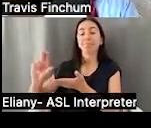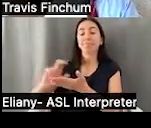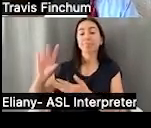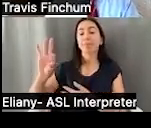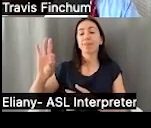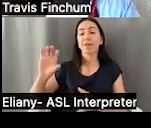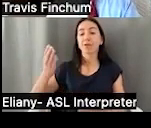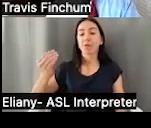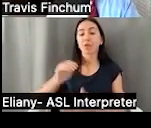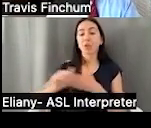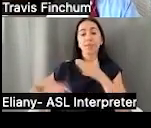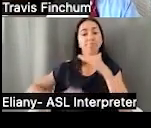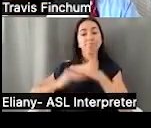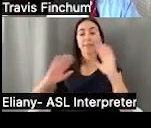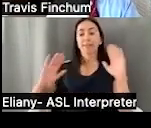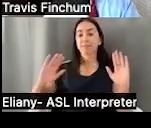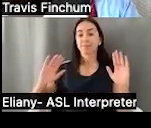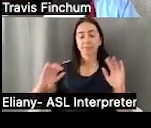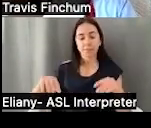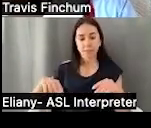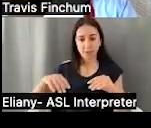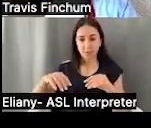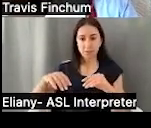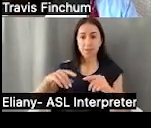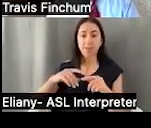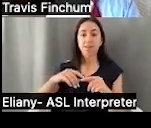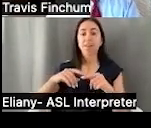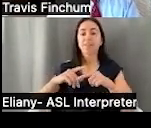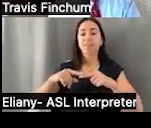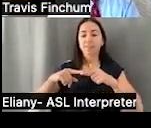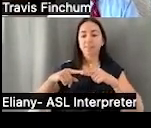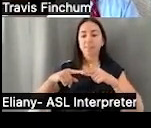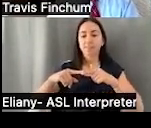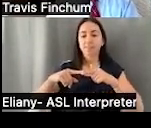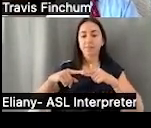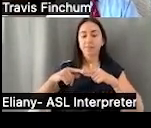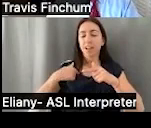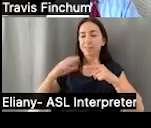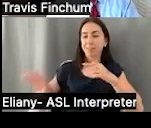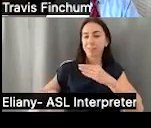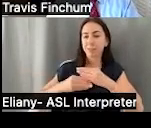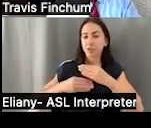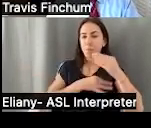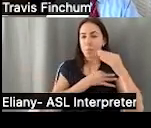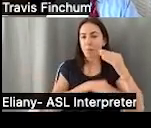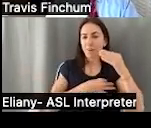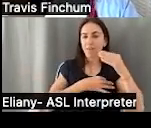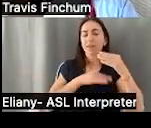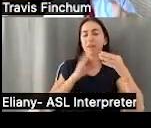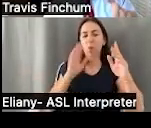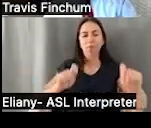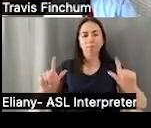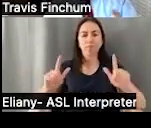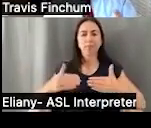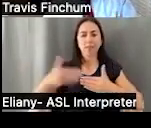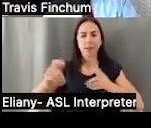914 dólares por mes como máximo a la persona. También viene con un beneficio agregado que va a ser